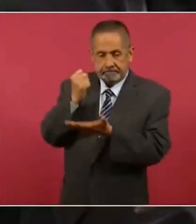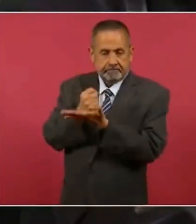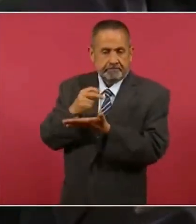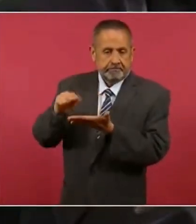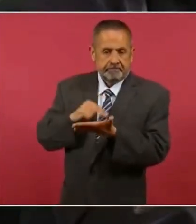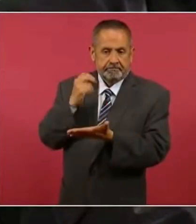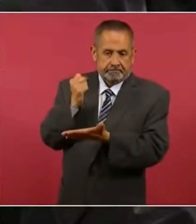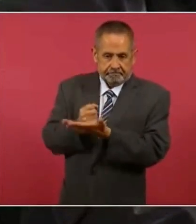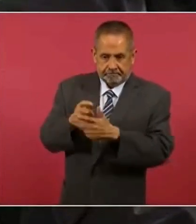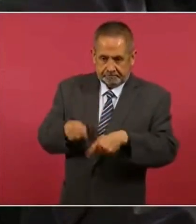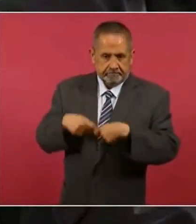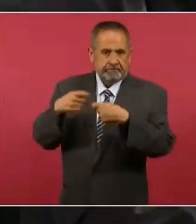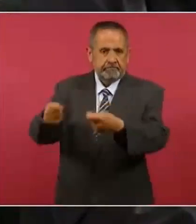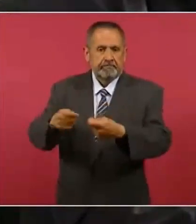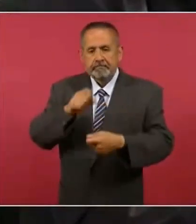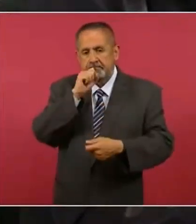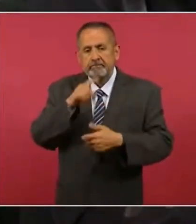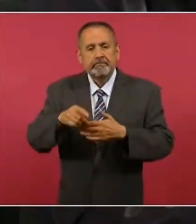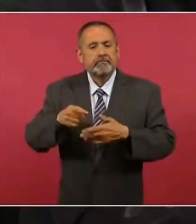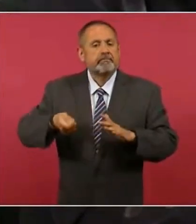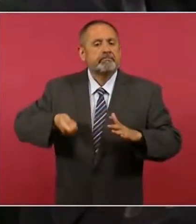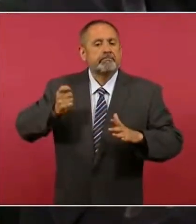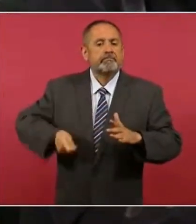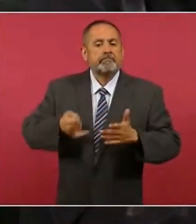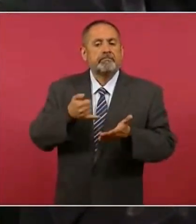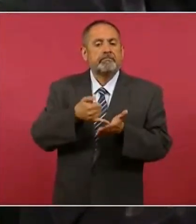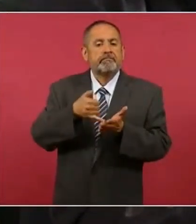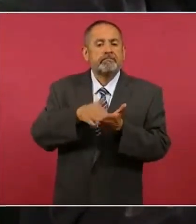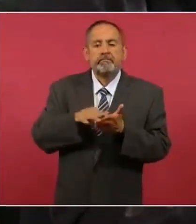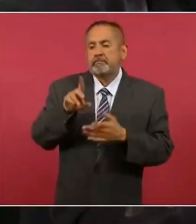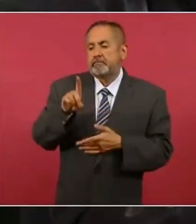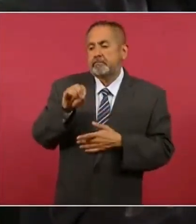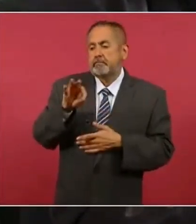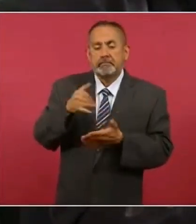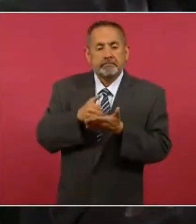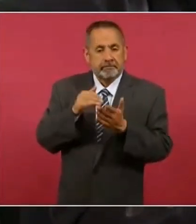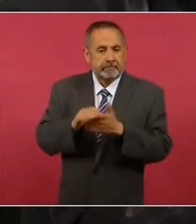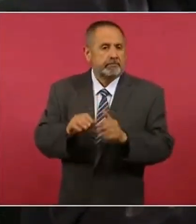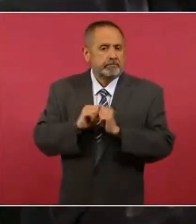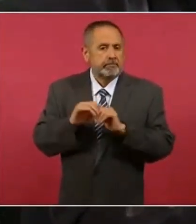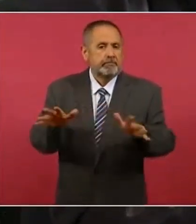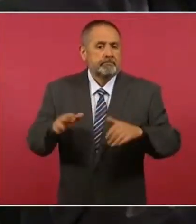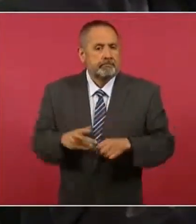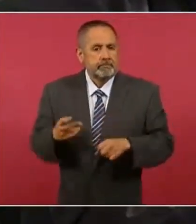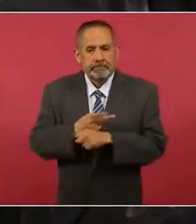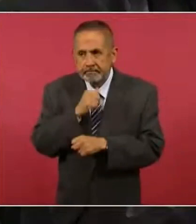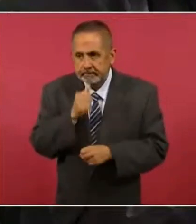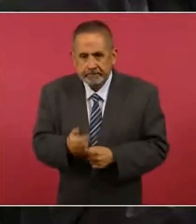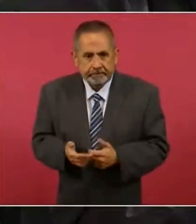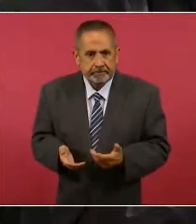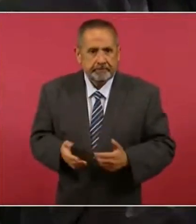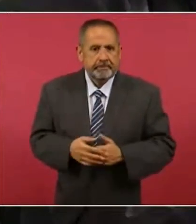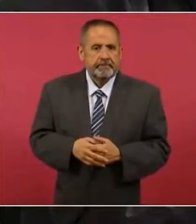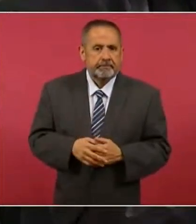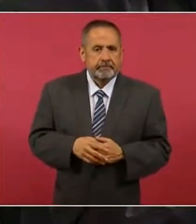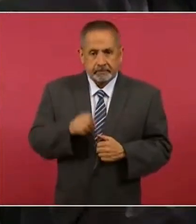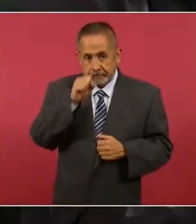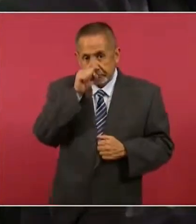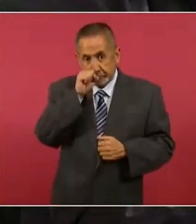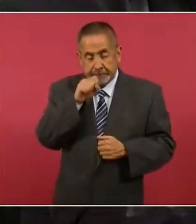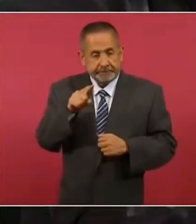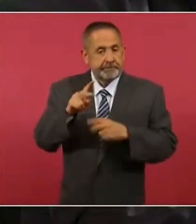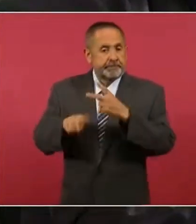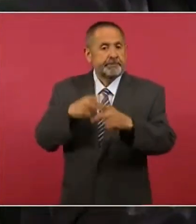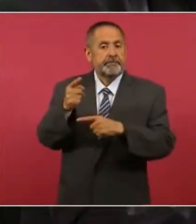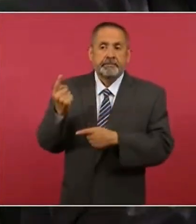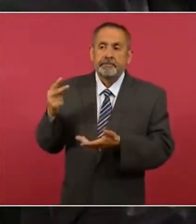así como la publicación de la sentencia en el Diario Oficial de la Federación, lo cual no sucedió. También estuvieron presentes